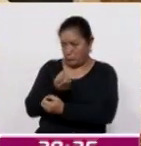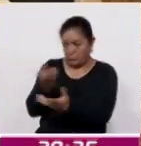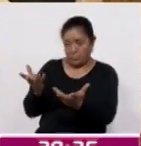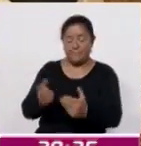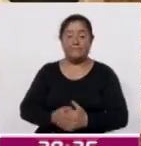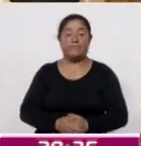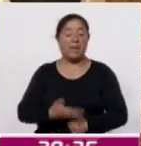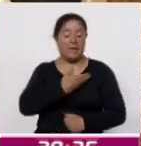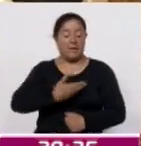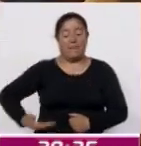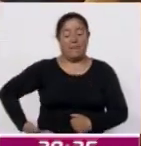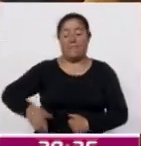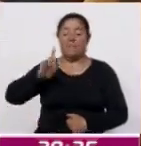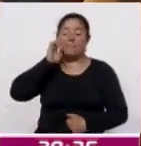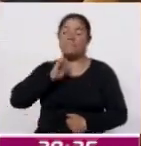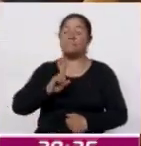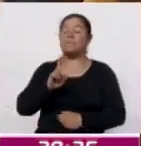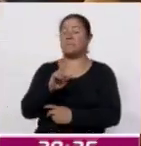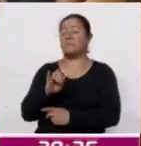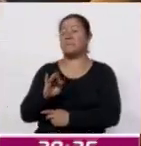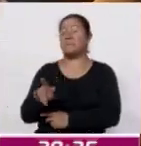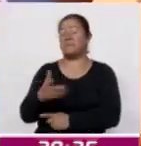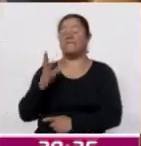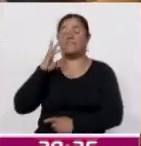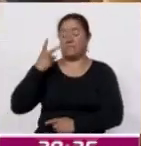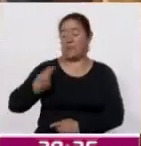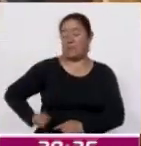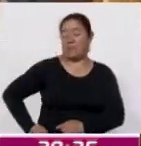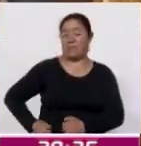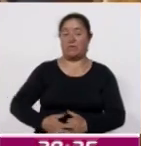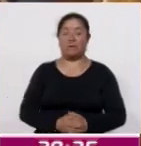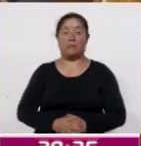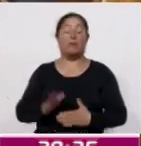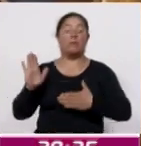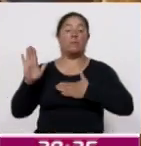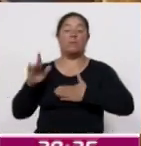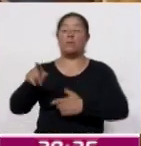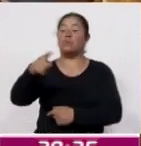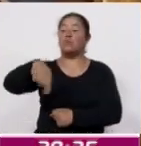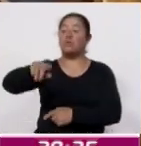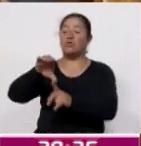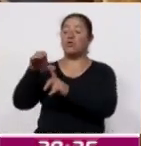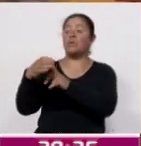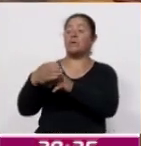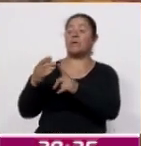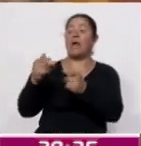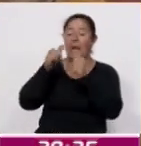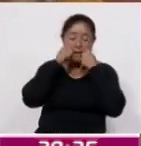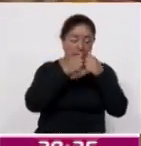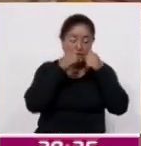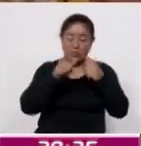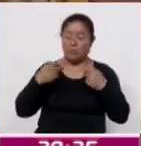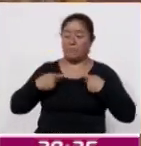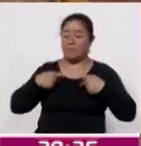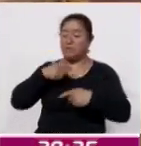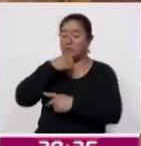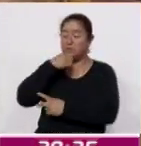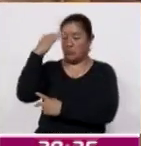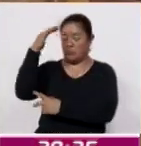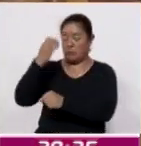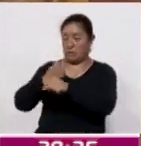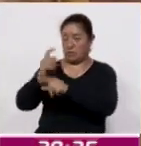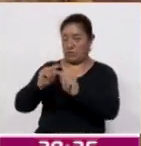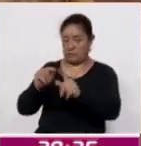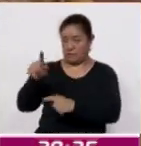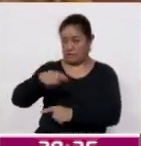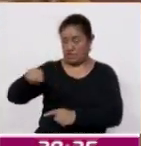presidenta honorífica del Sistema Estatal DIF, Mariana Espinosa de los Monteros Cuellar, tomó protesta al Comité de Atención a Personas Adultas Mayores del Estado de Tlaxcala con